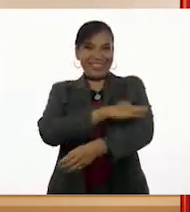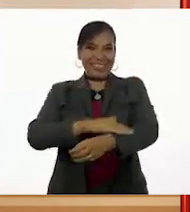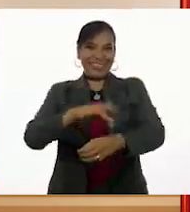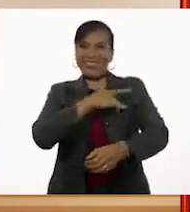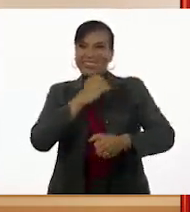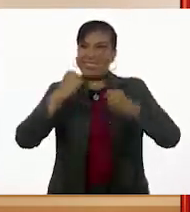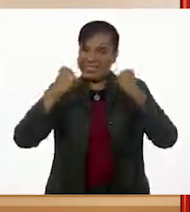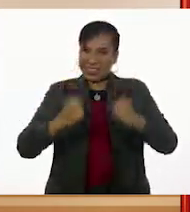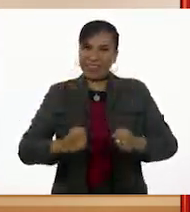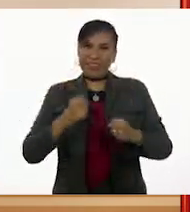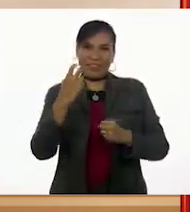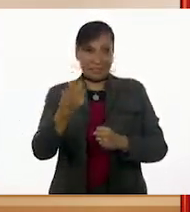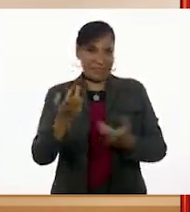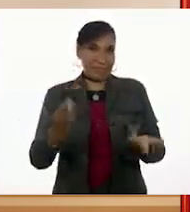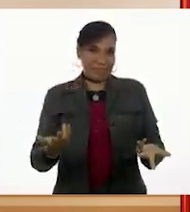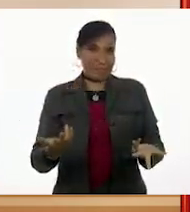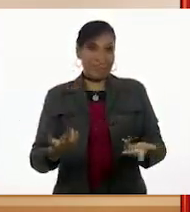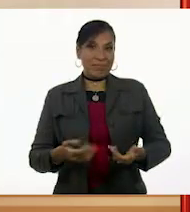gran seguridad en sí mismo.